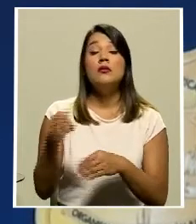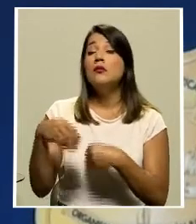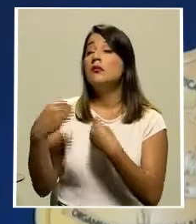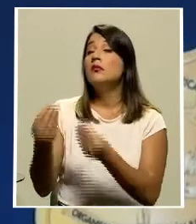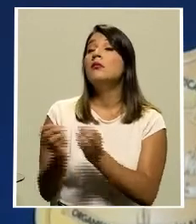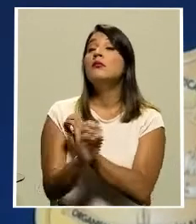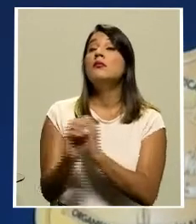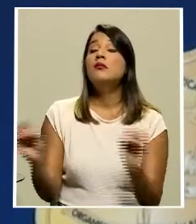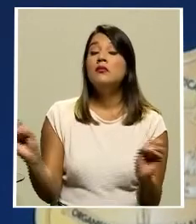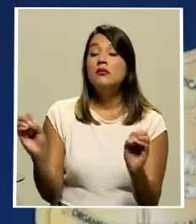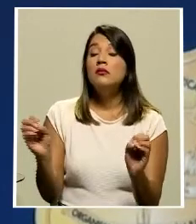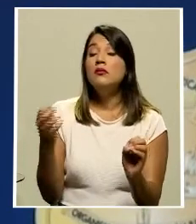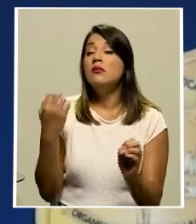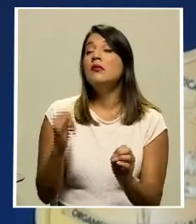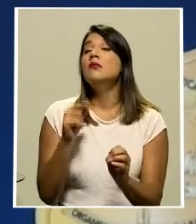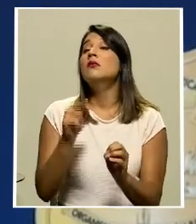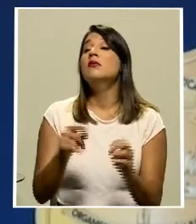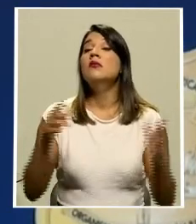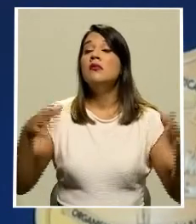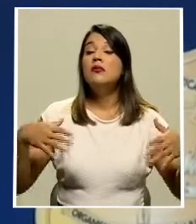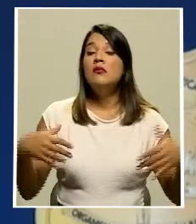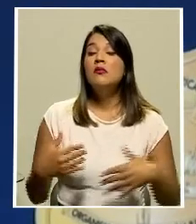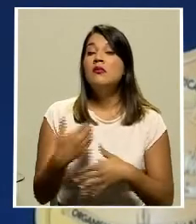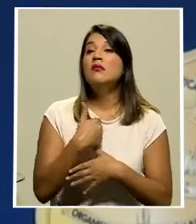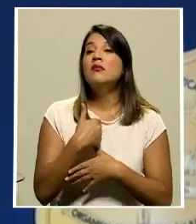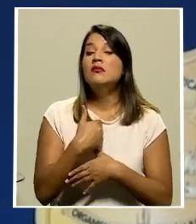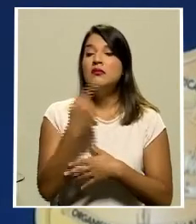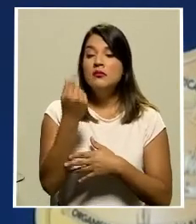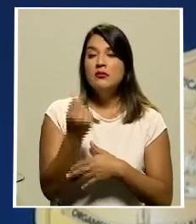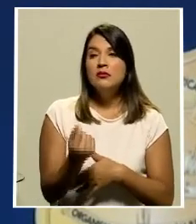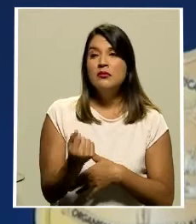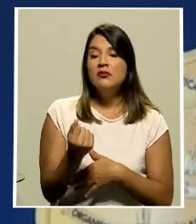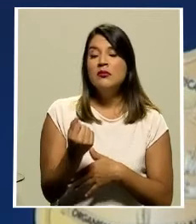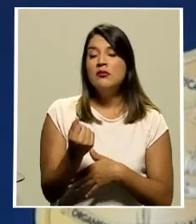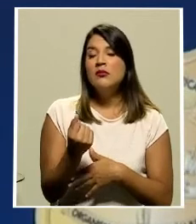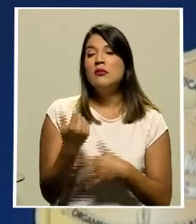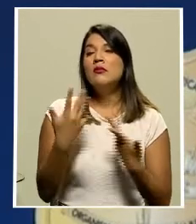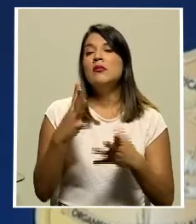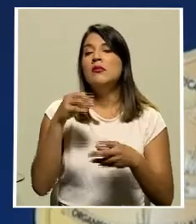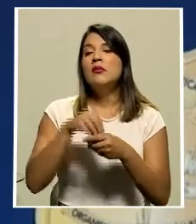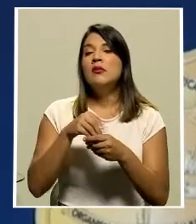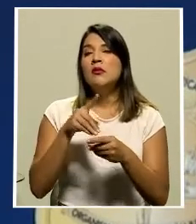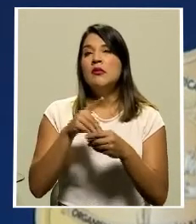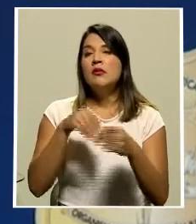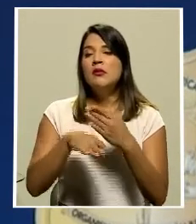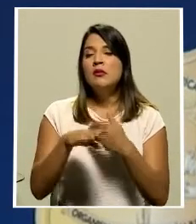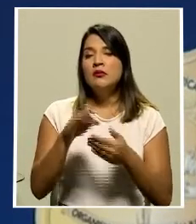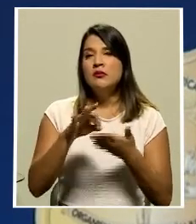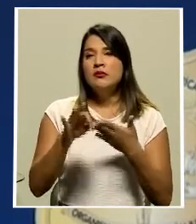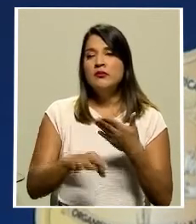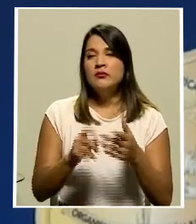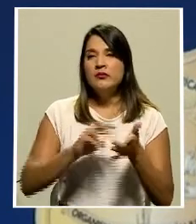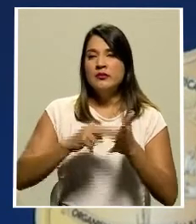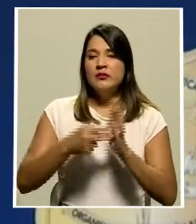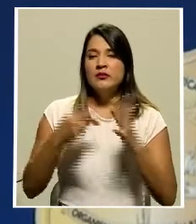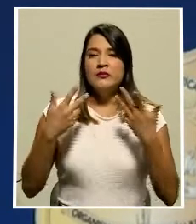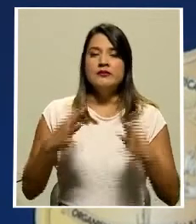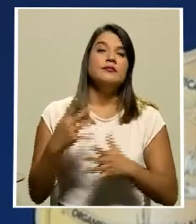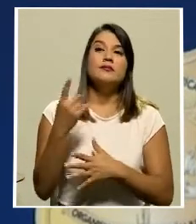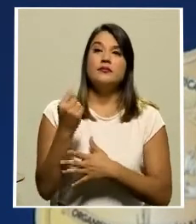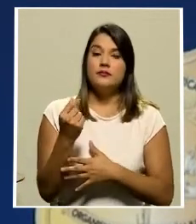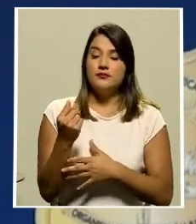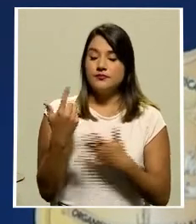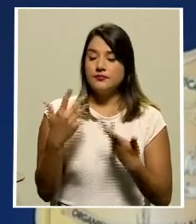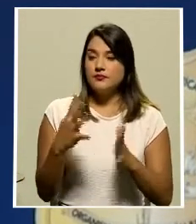artículo si usted todavía no tiene el dinero acreditado en su cuenta esto significa que ya el dinero se vea